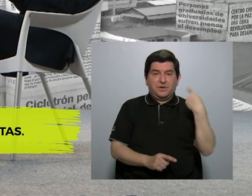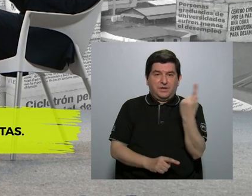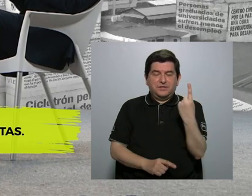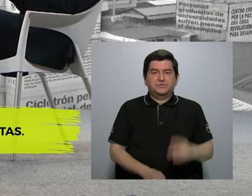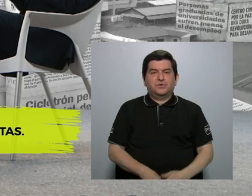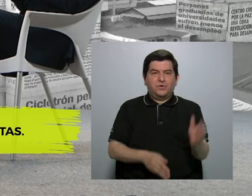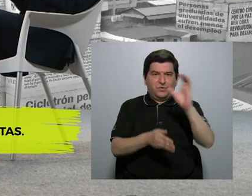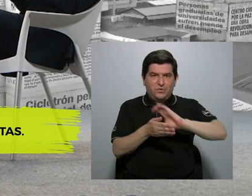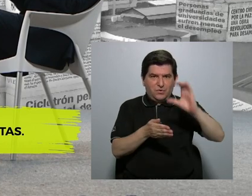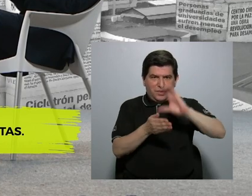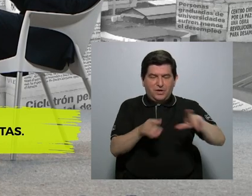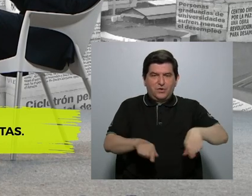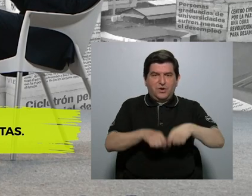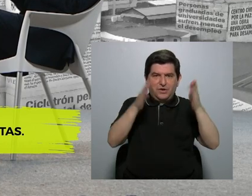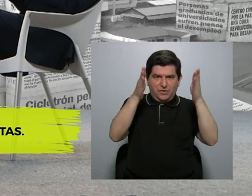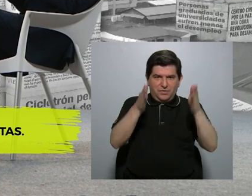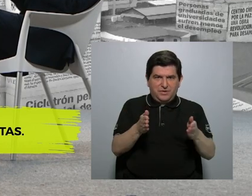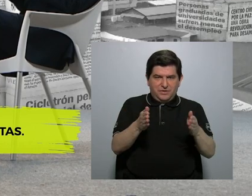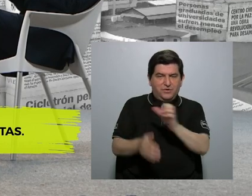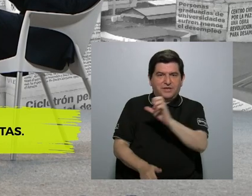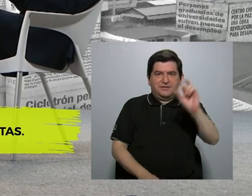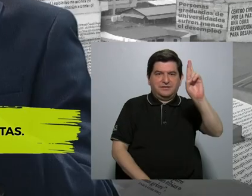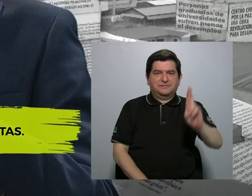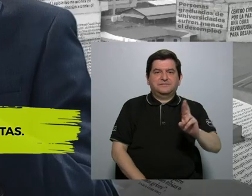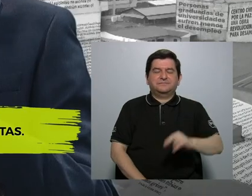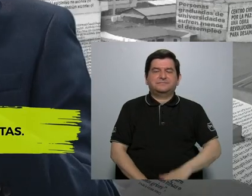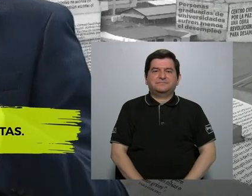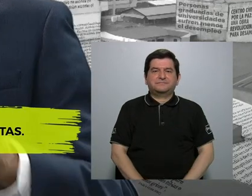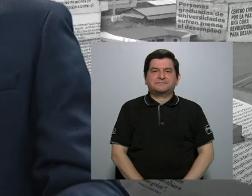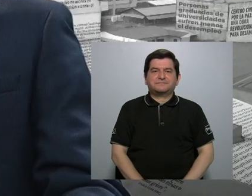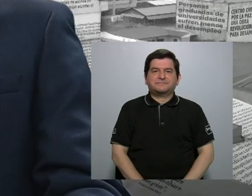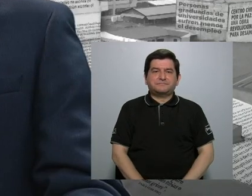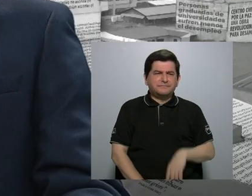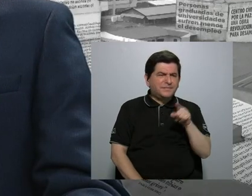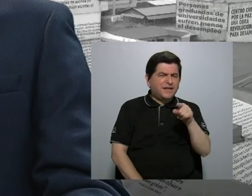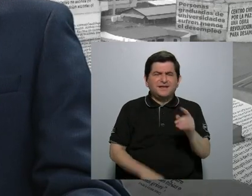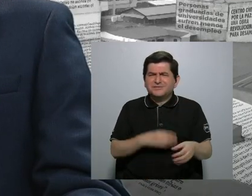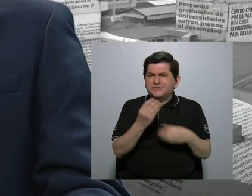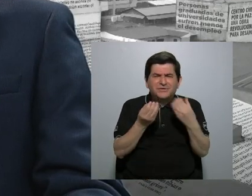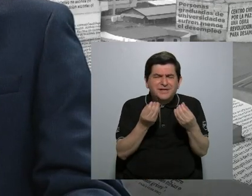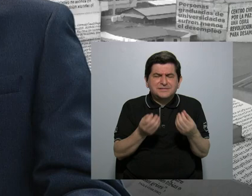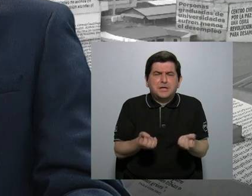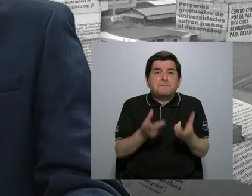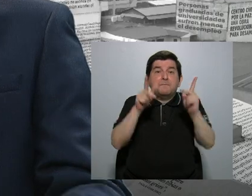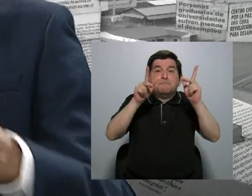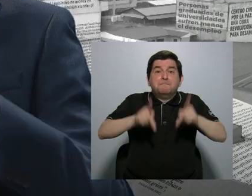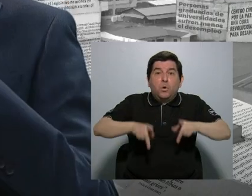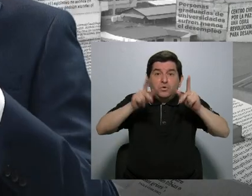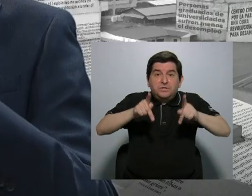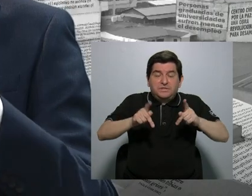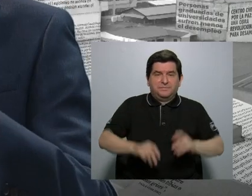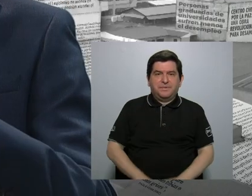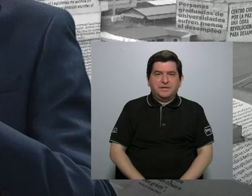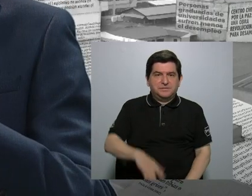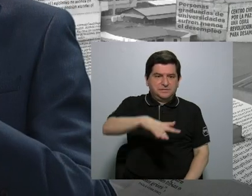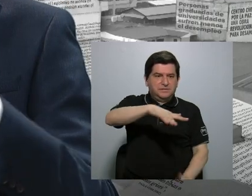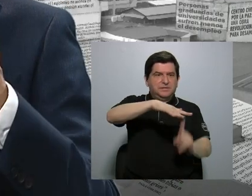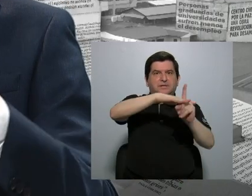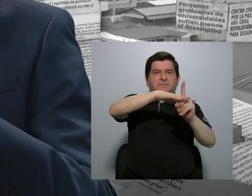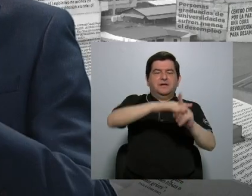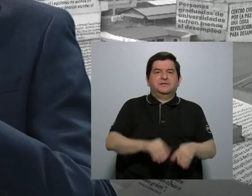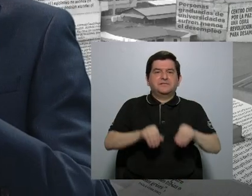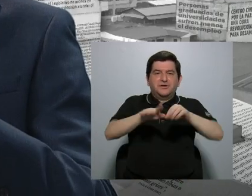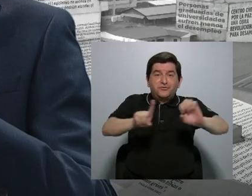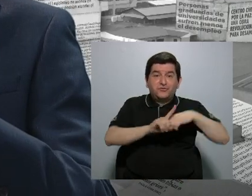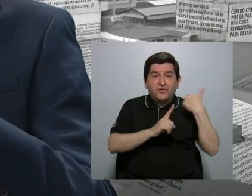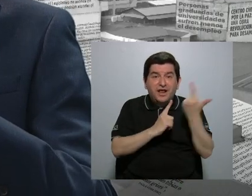Colegio de Periodistas de Costa Rica. Y eso hizo entonces que muchas personas, y con la aparición de las redes